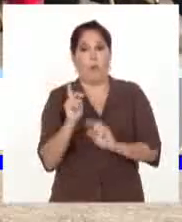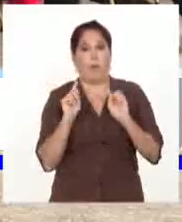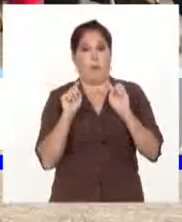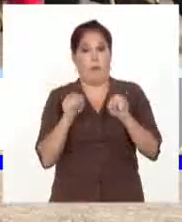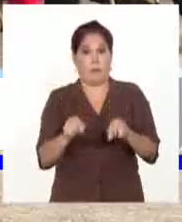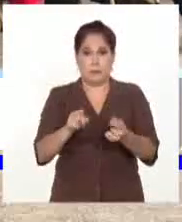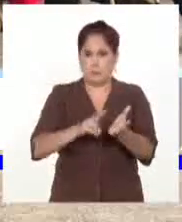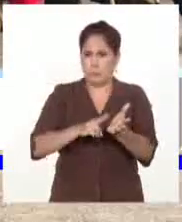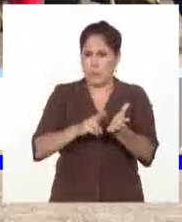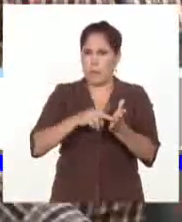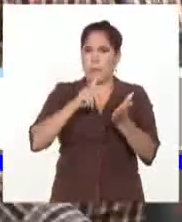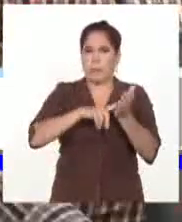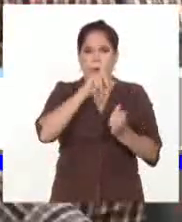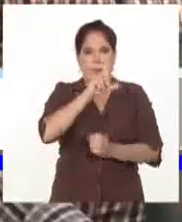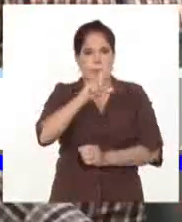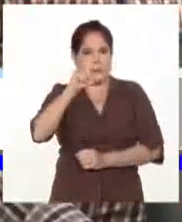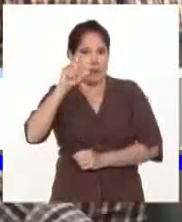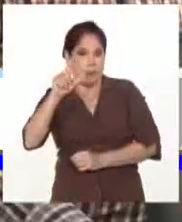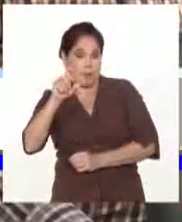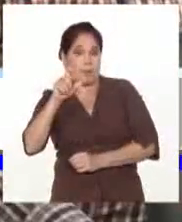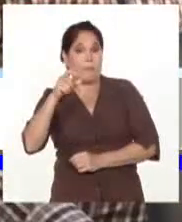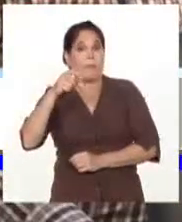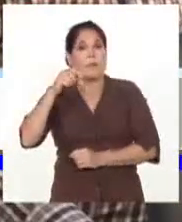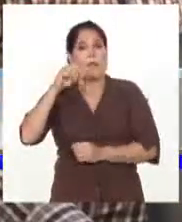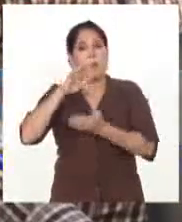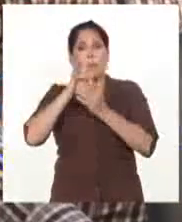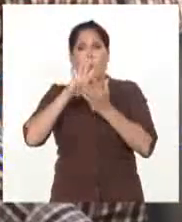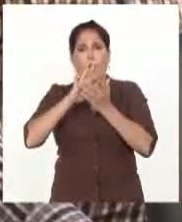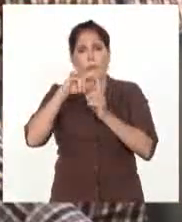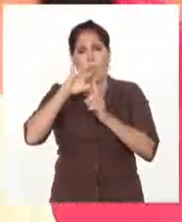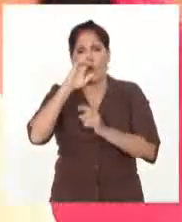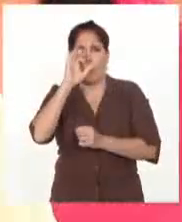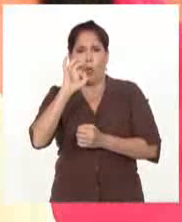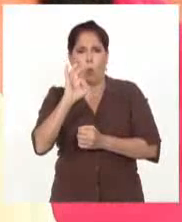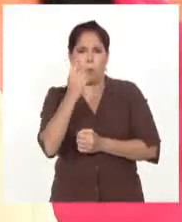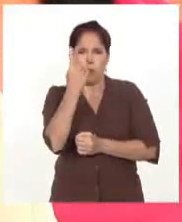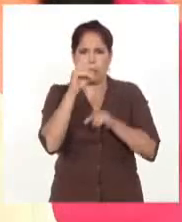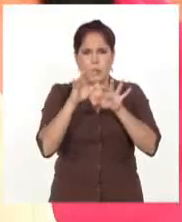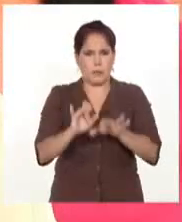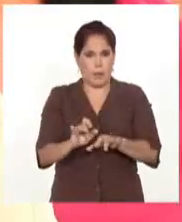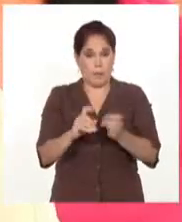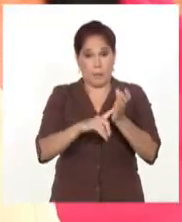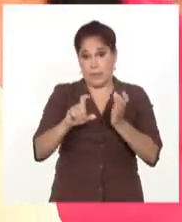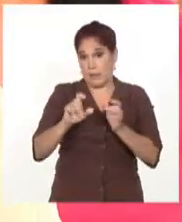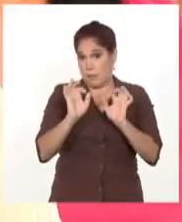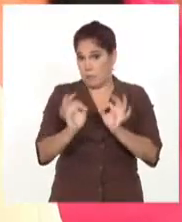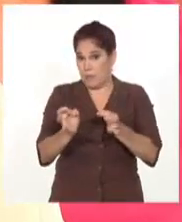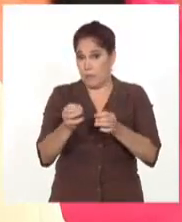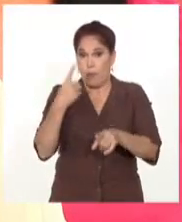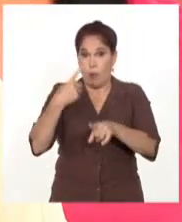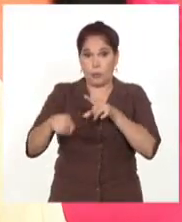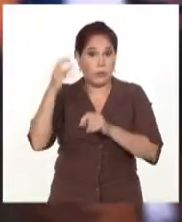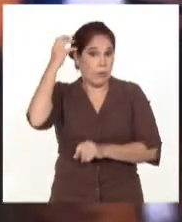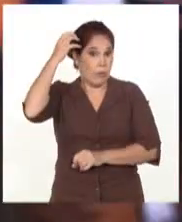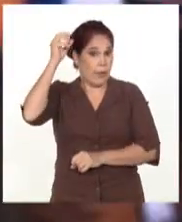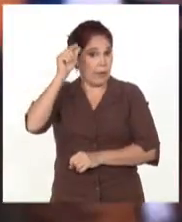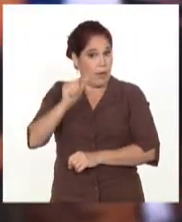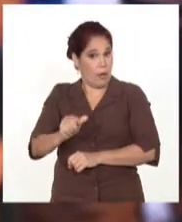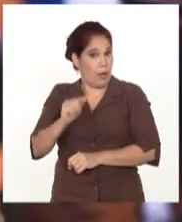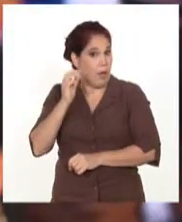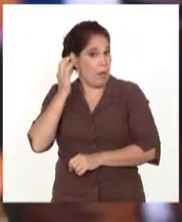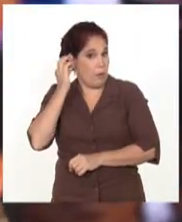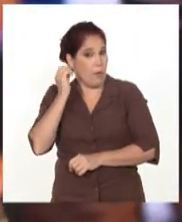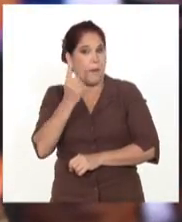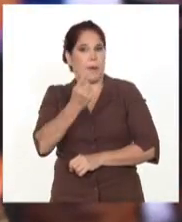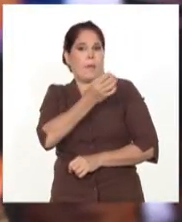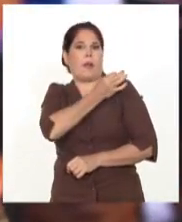miembros del Comité Central del Partido, José Ramón Montiagudo Ruiz, primer secretario, y Beatriz Johnson Urrutia, gobernadora de la provincia, el primer